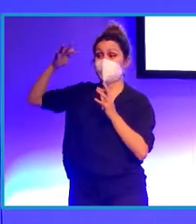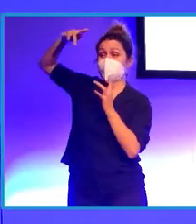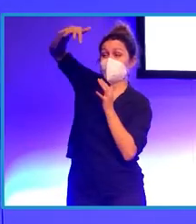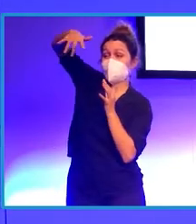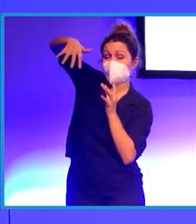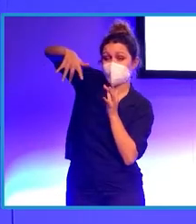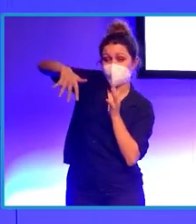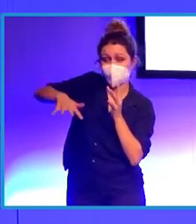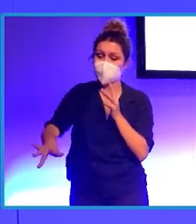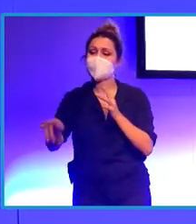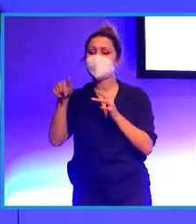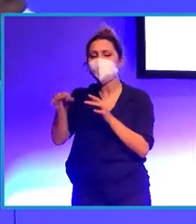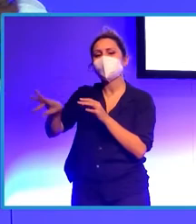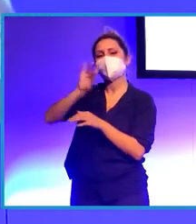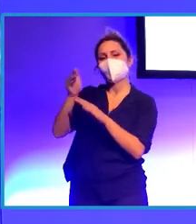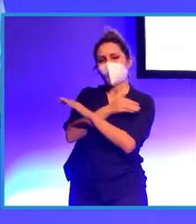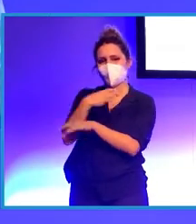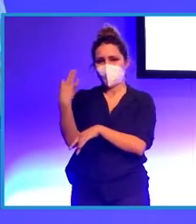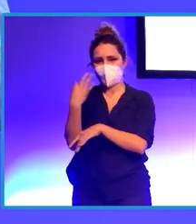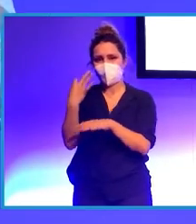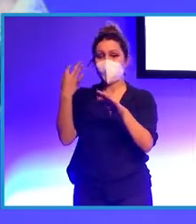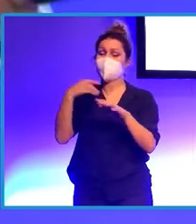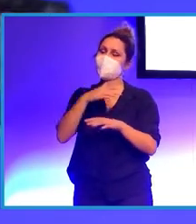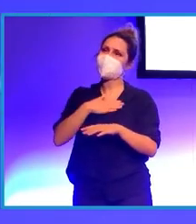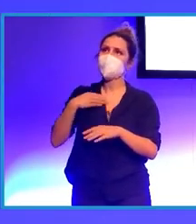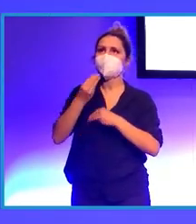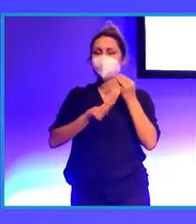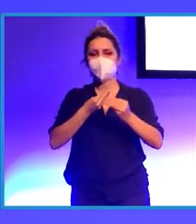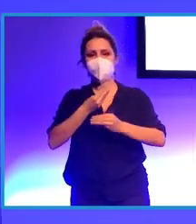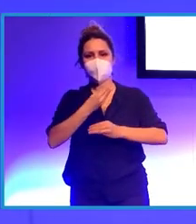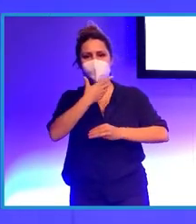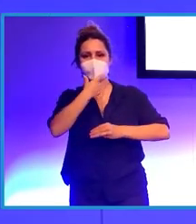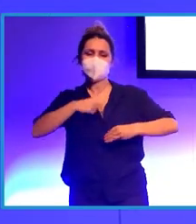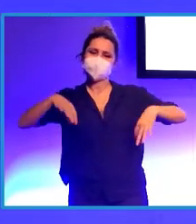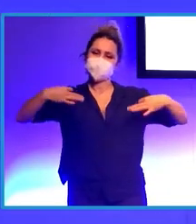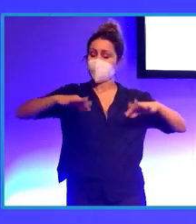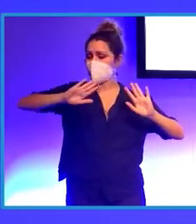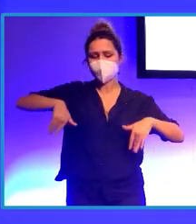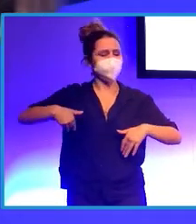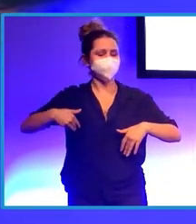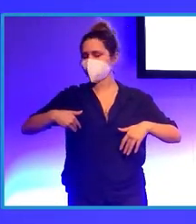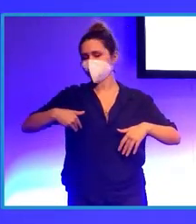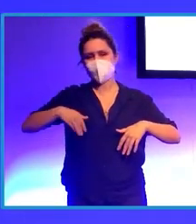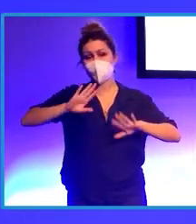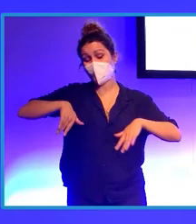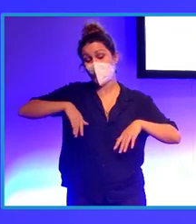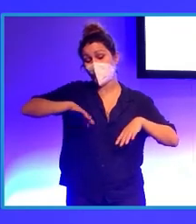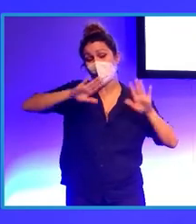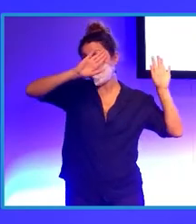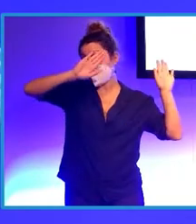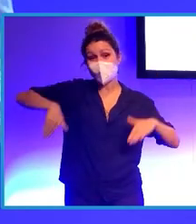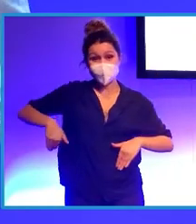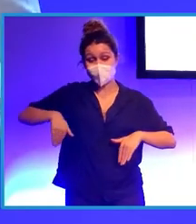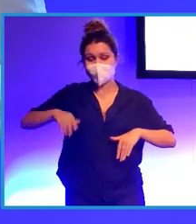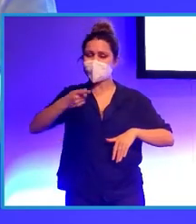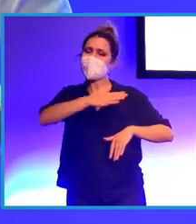queríamos hacerlo en plan más sencillo, pero no, al final siempre acabamos, la conclusión es que siempre acabamos complicando